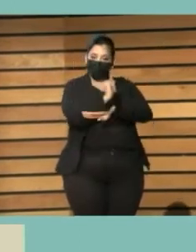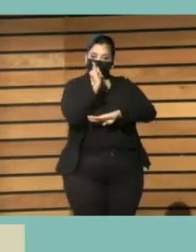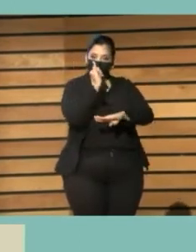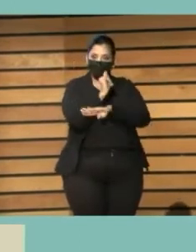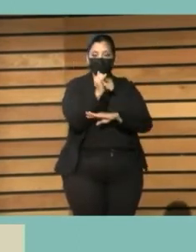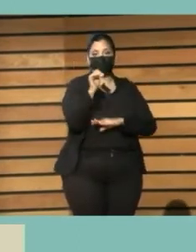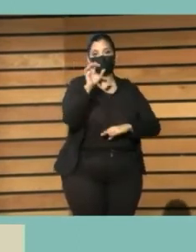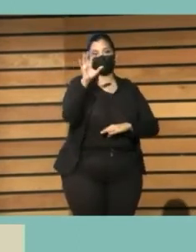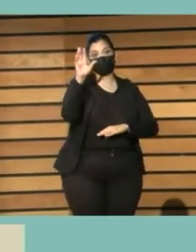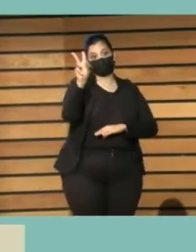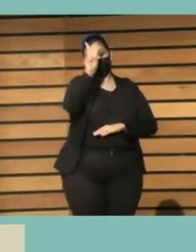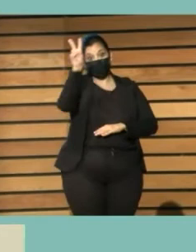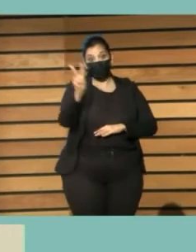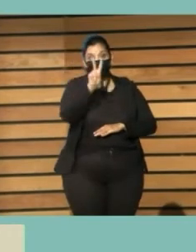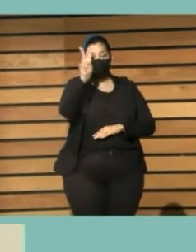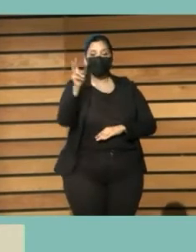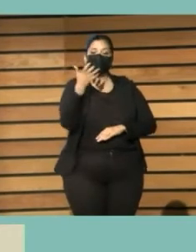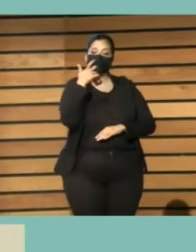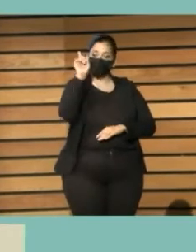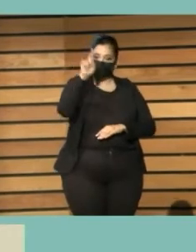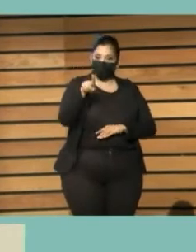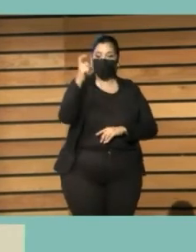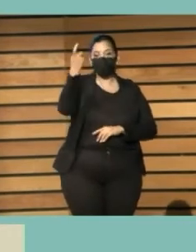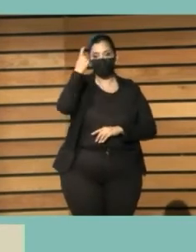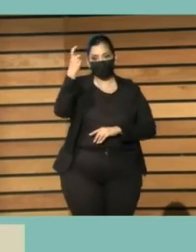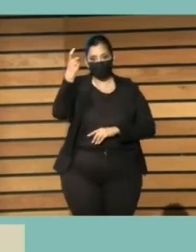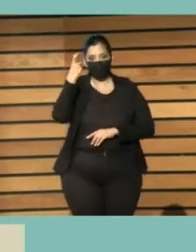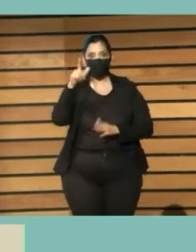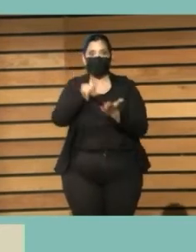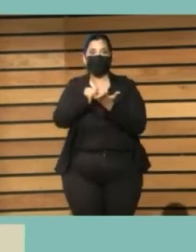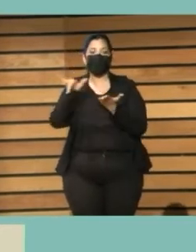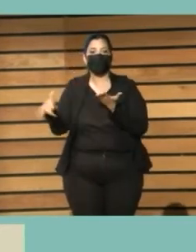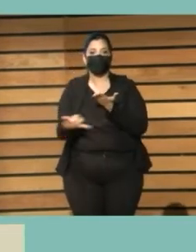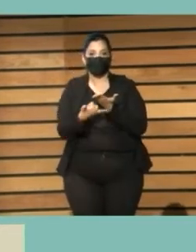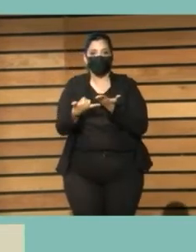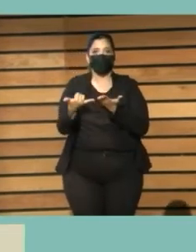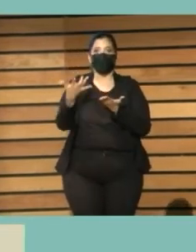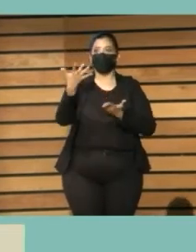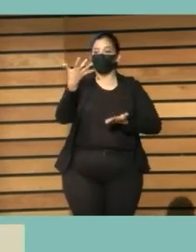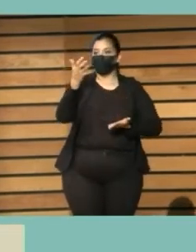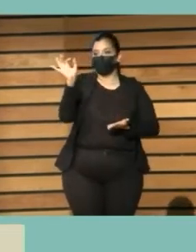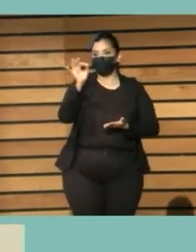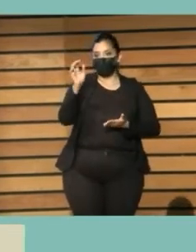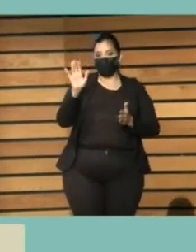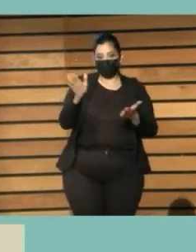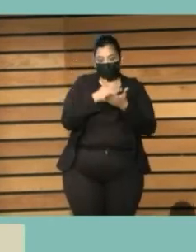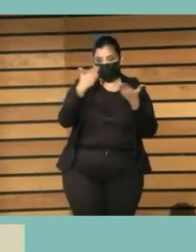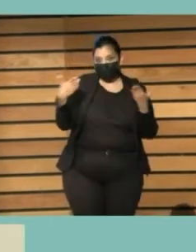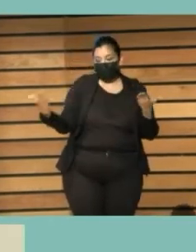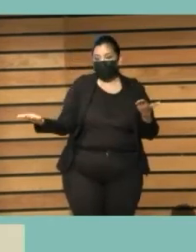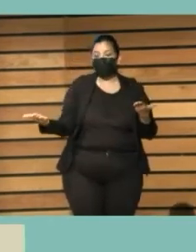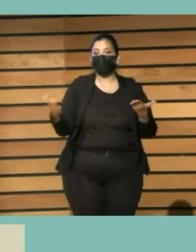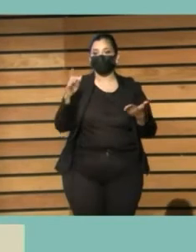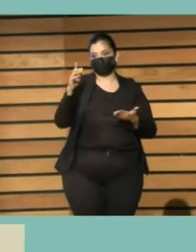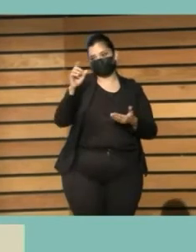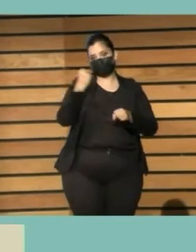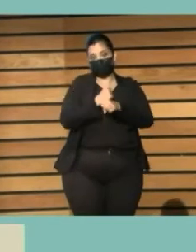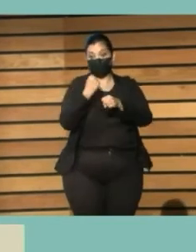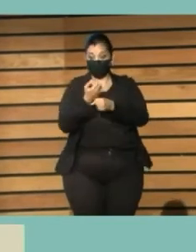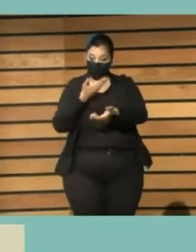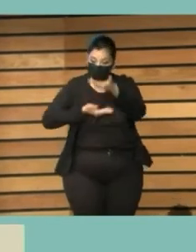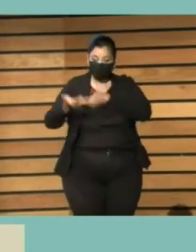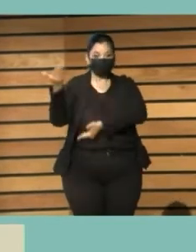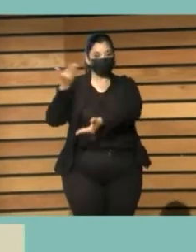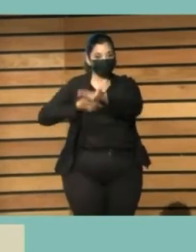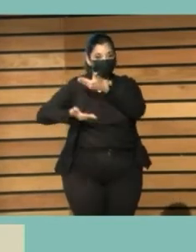colaboración con el profesorado de lengua y literatura, en concreto se trabaja la competencia